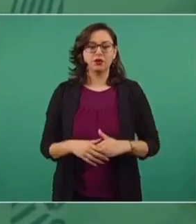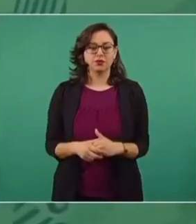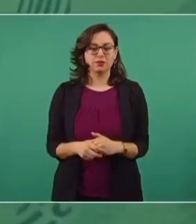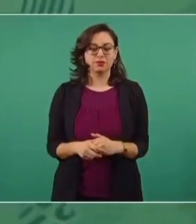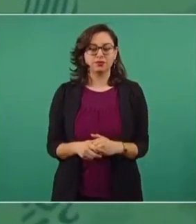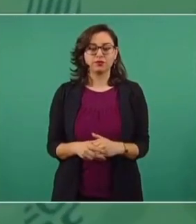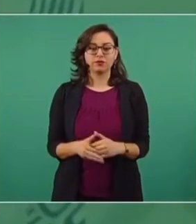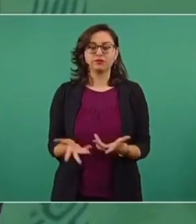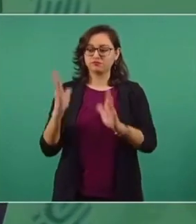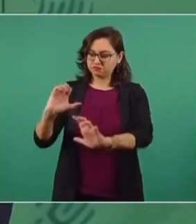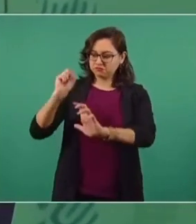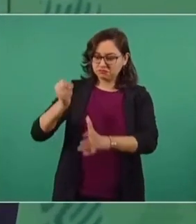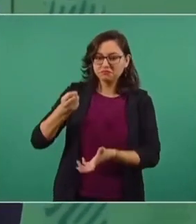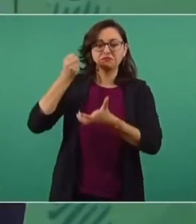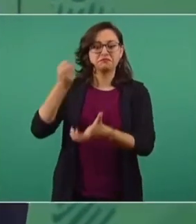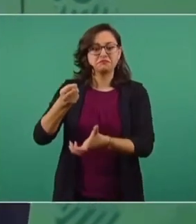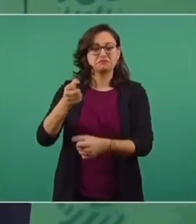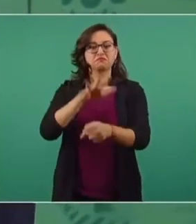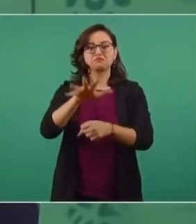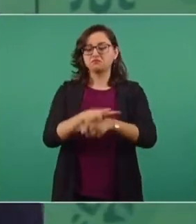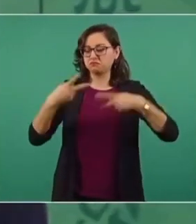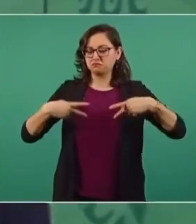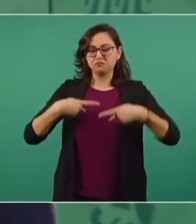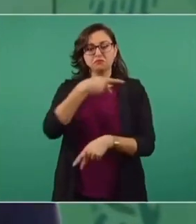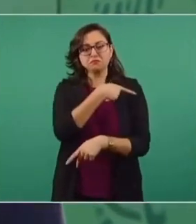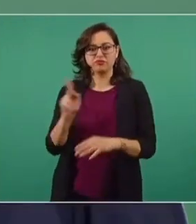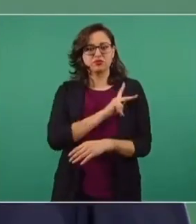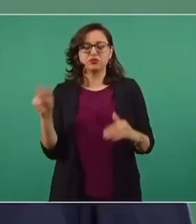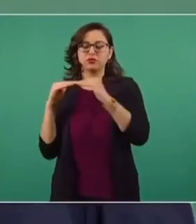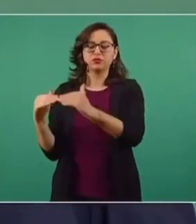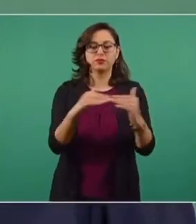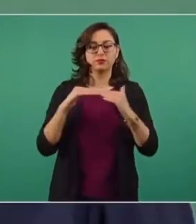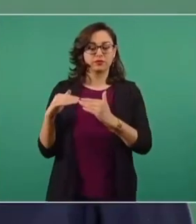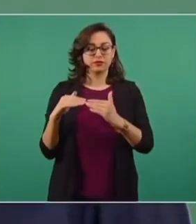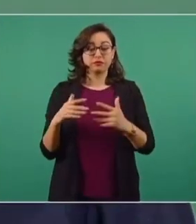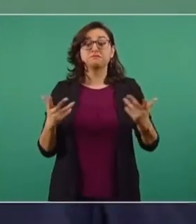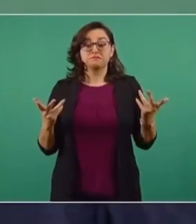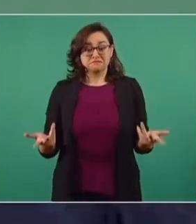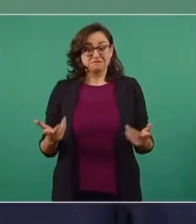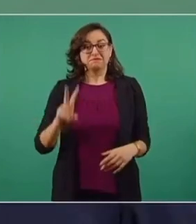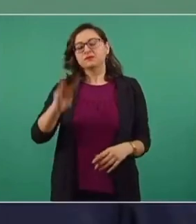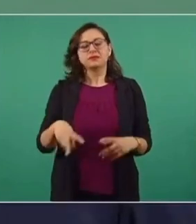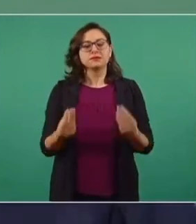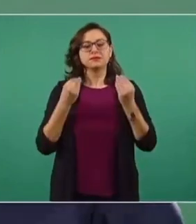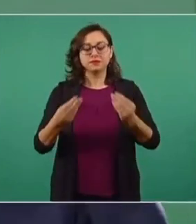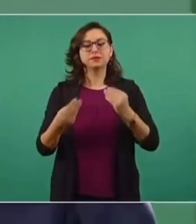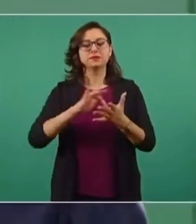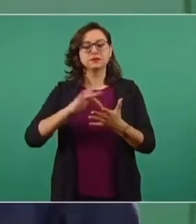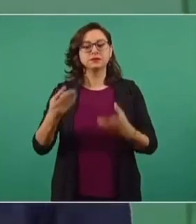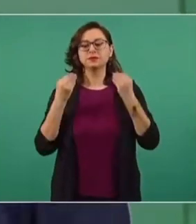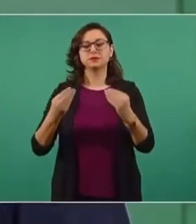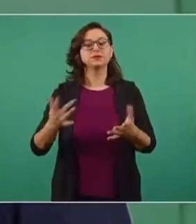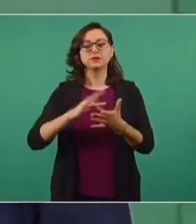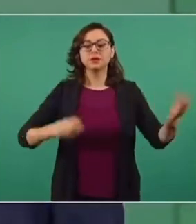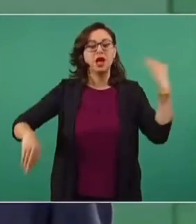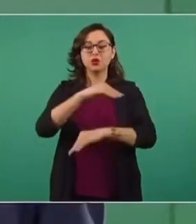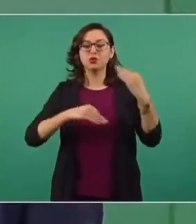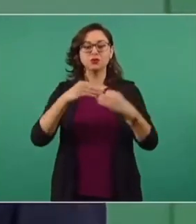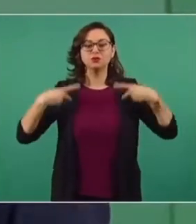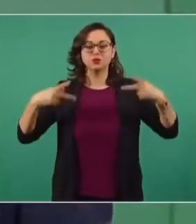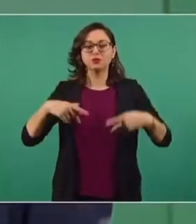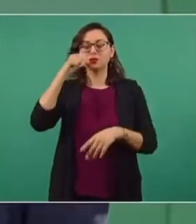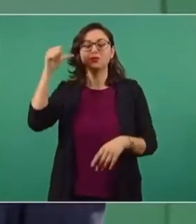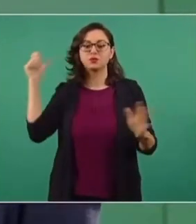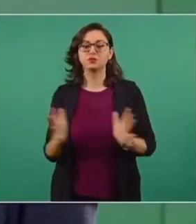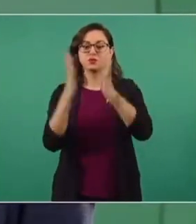tener garantizado el presupuesto suficiente para los más necesitados, para los pobres. Entonces, muchas gracias, muchas gracias a todo el pueblo, a todos, a todos los que